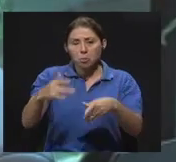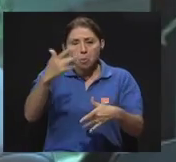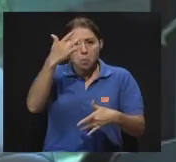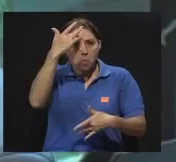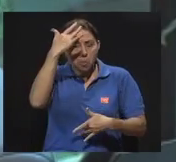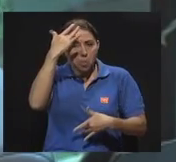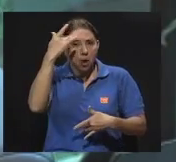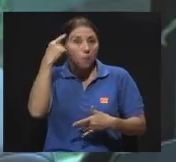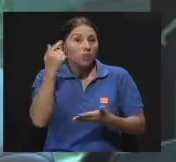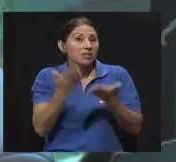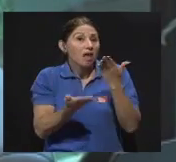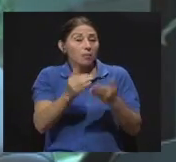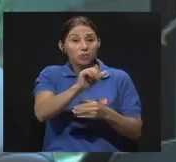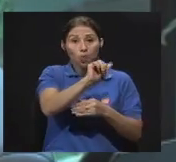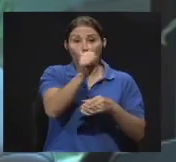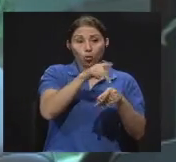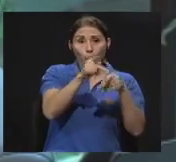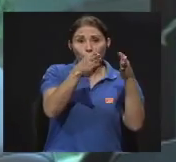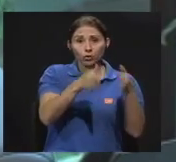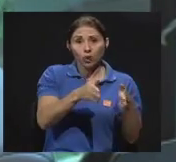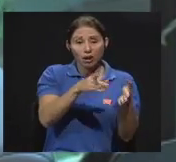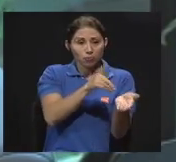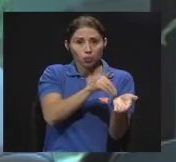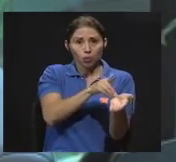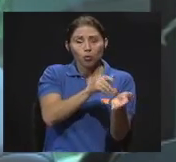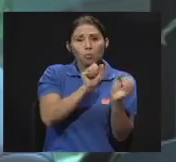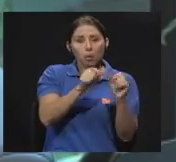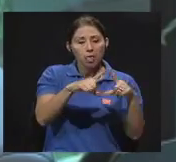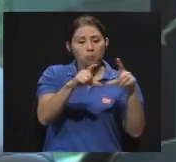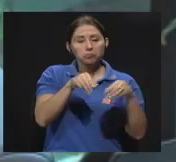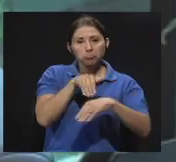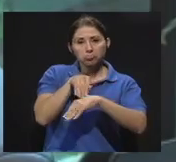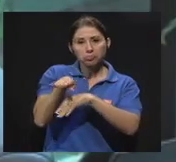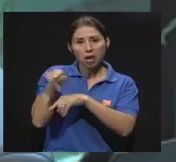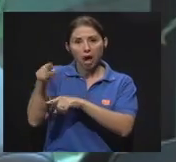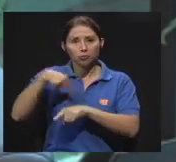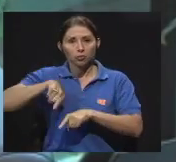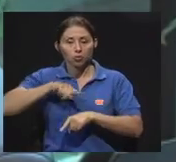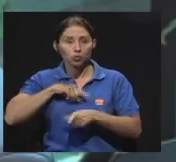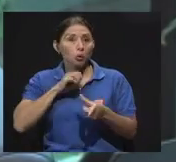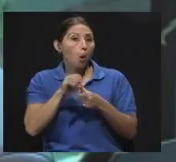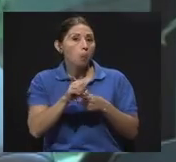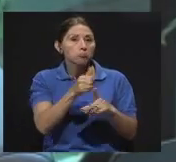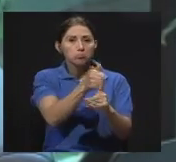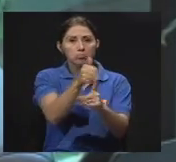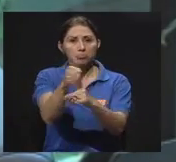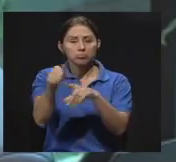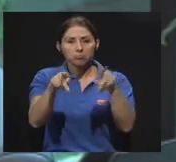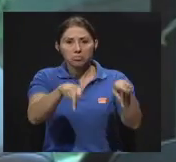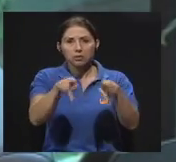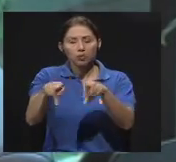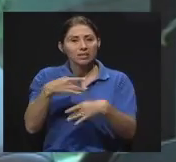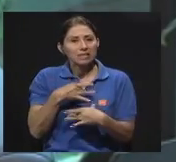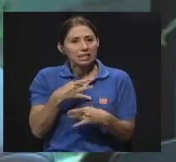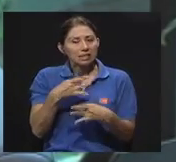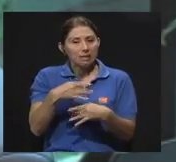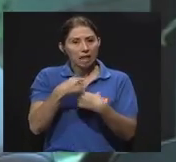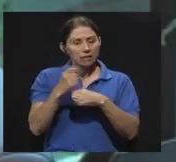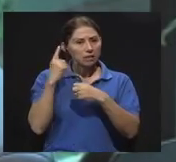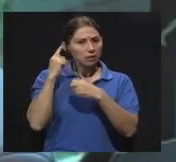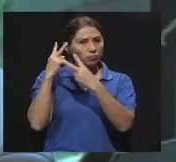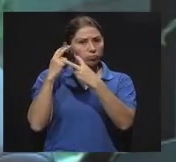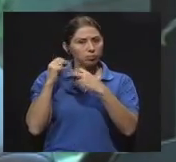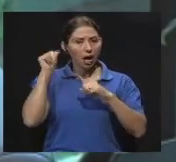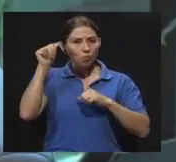bien sea porque nos lleguen referidos por otro profesional de la salud o porque directamente del público la gente tiene interés en hacerse un examen de